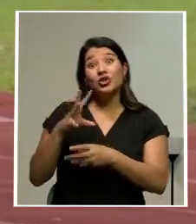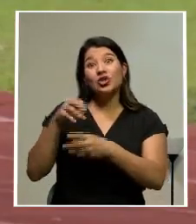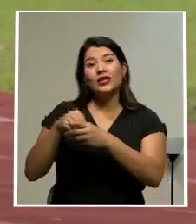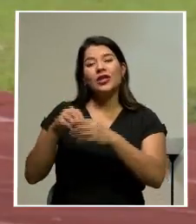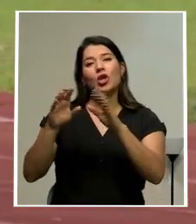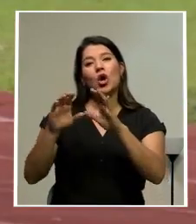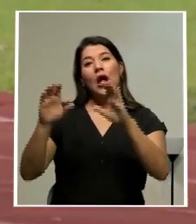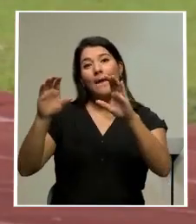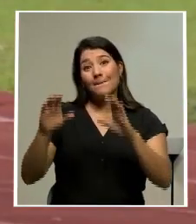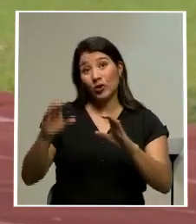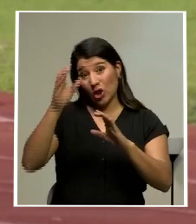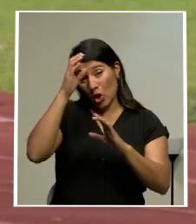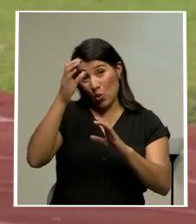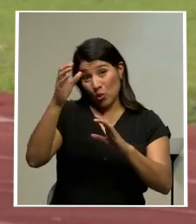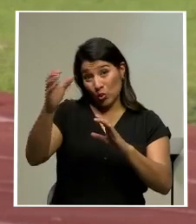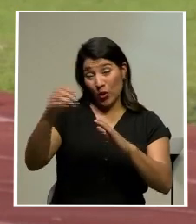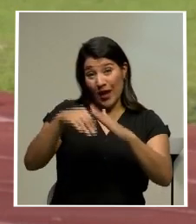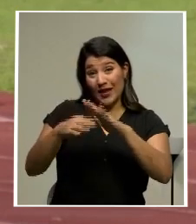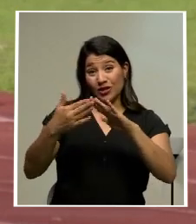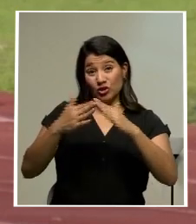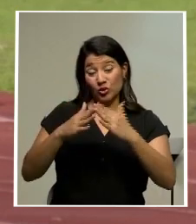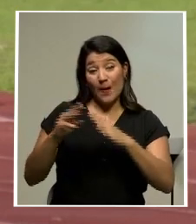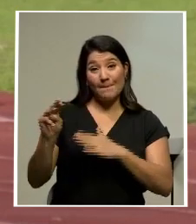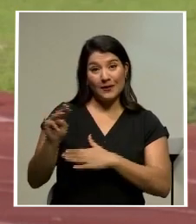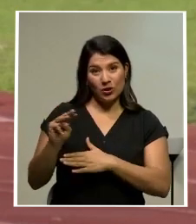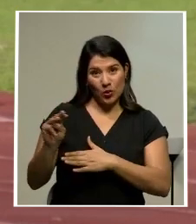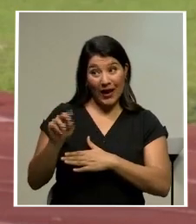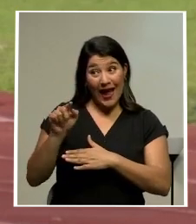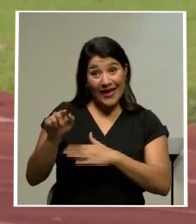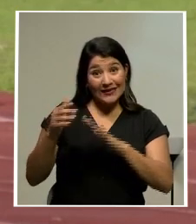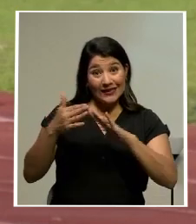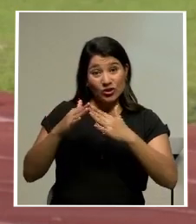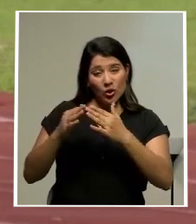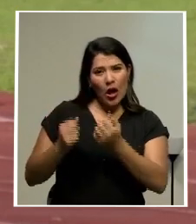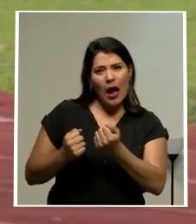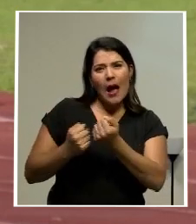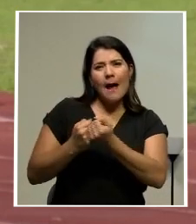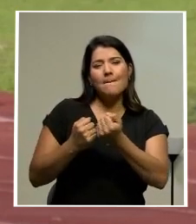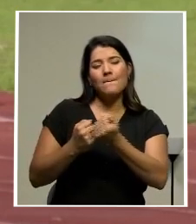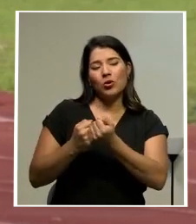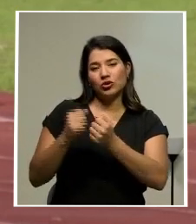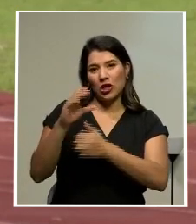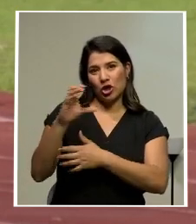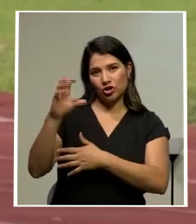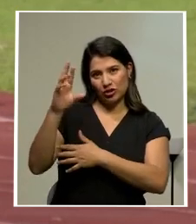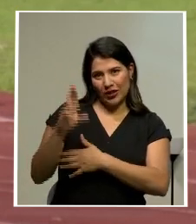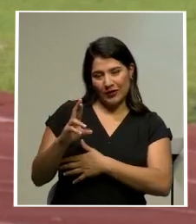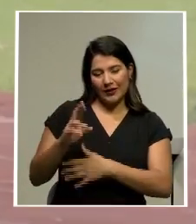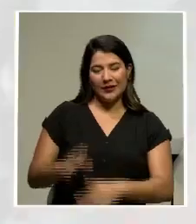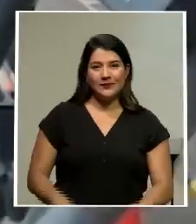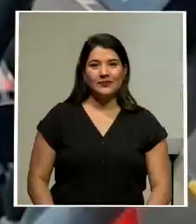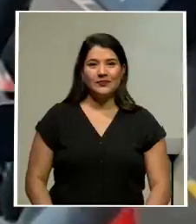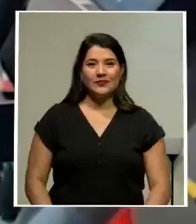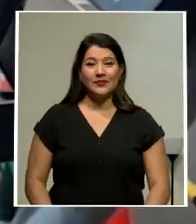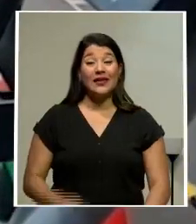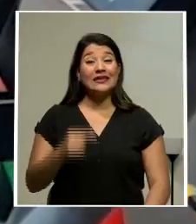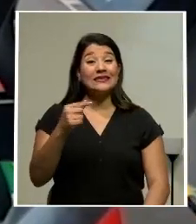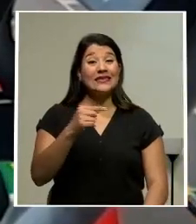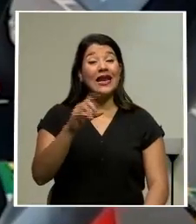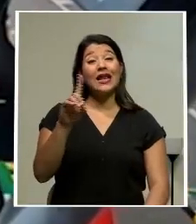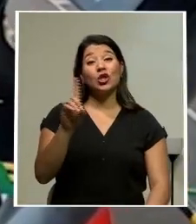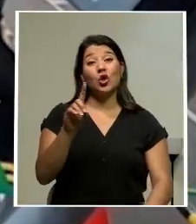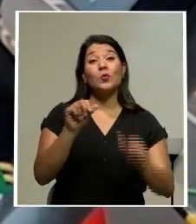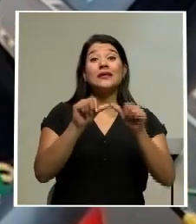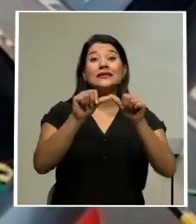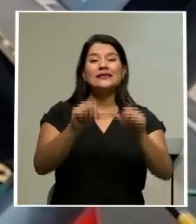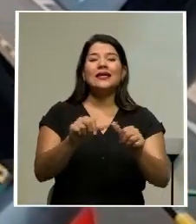campamento cultural en la ciudad de Matsukawa, ciudad que apoya a la delegación tica en estas justas. Gerald continúa con